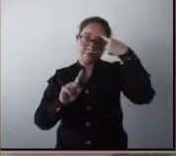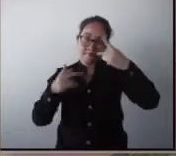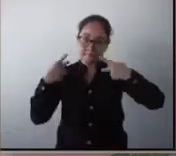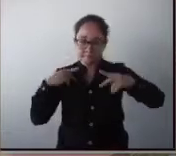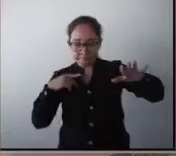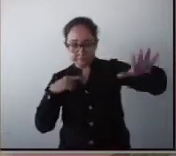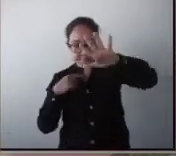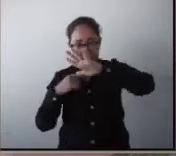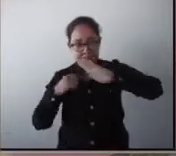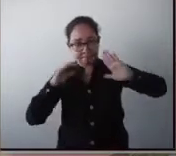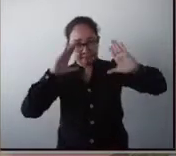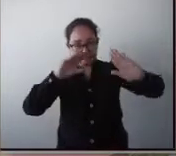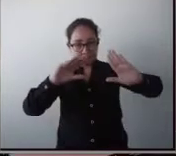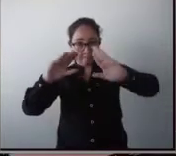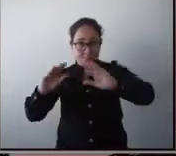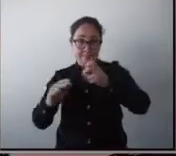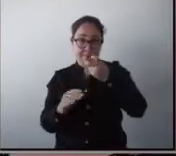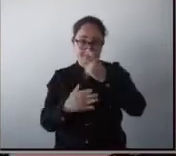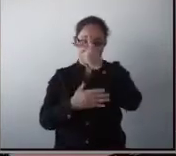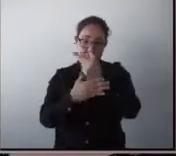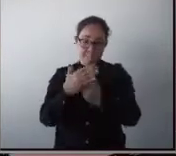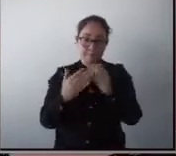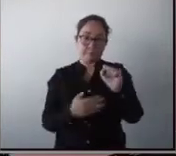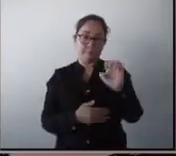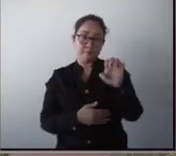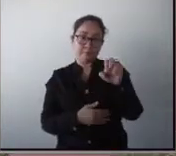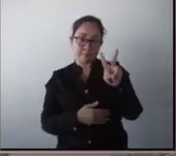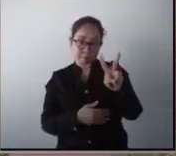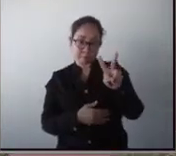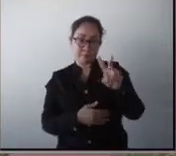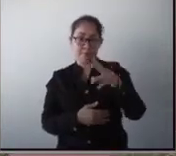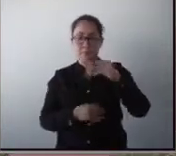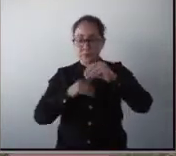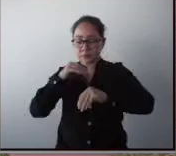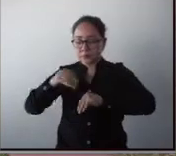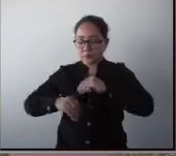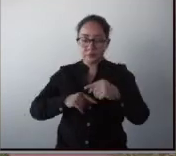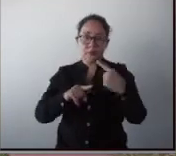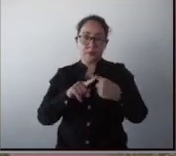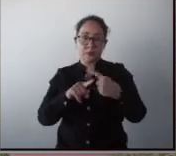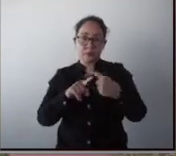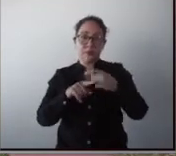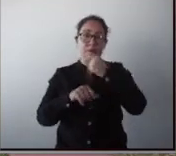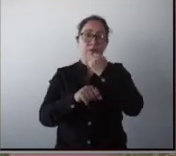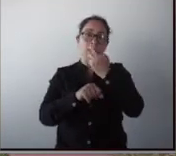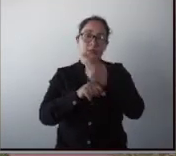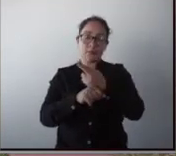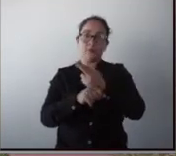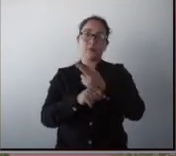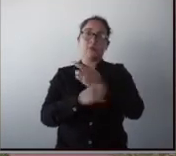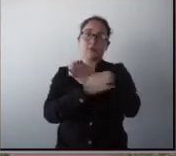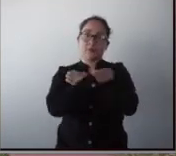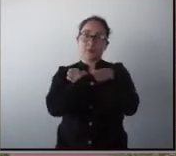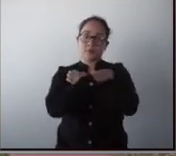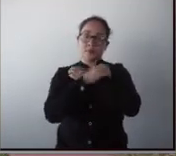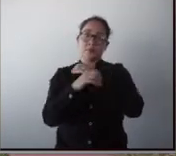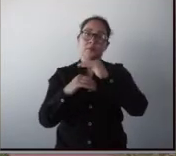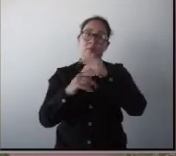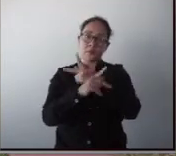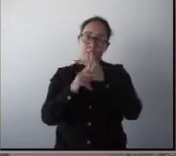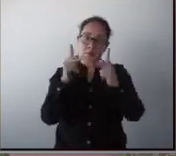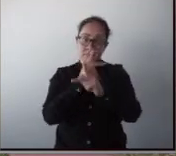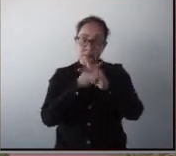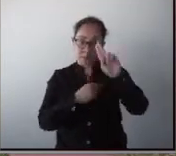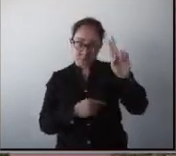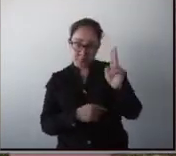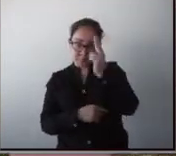Este es un programa de la Secretaría de Educación de Veracruz producido por la Subsecretaría de Educación Media Superior y Superior y